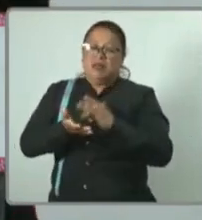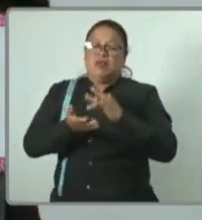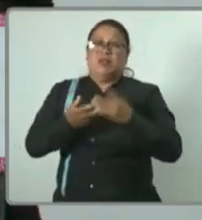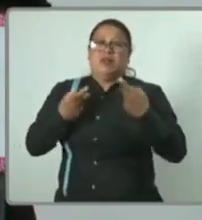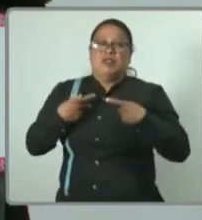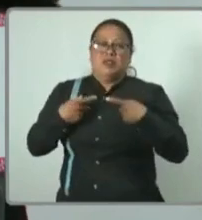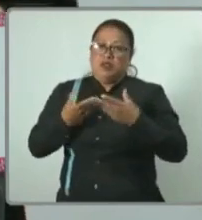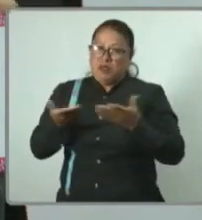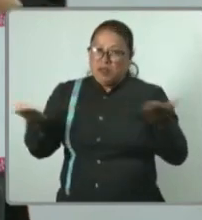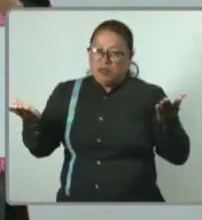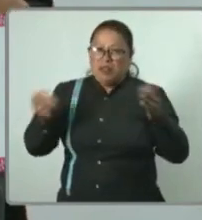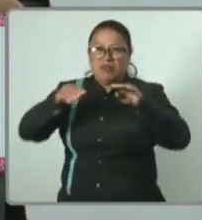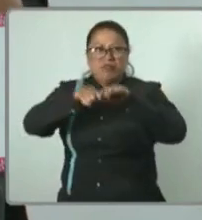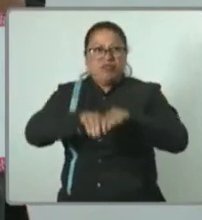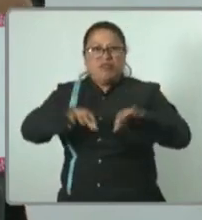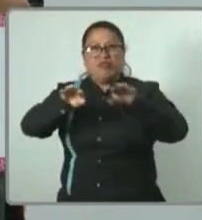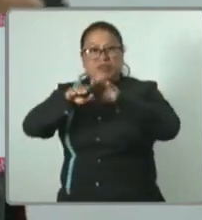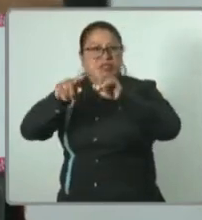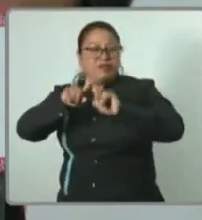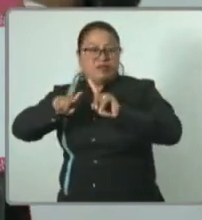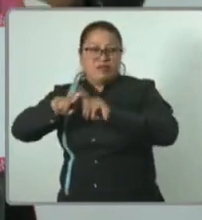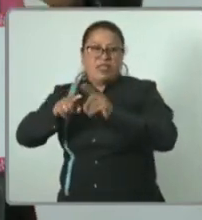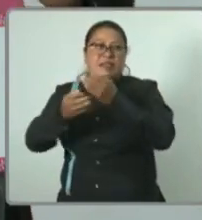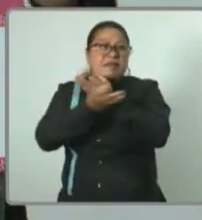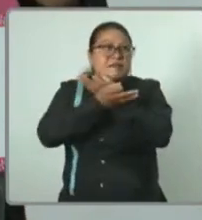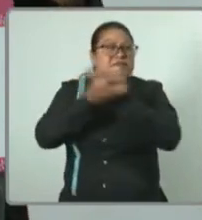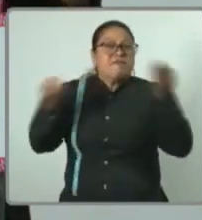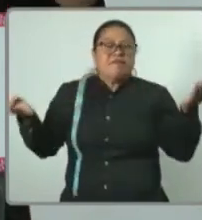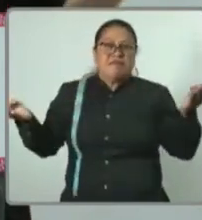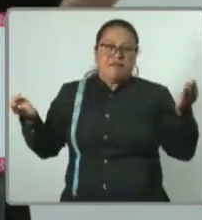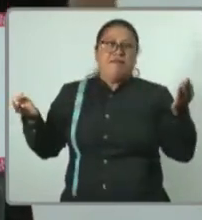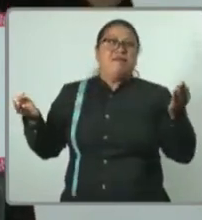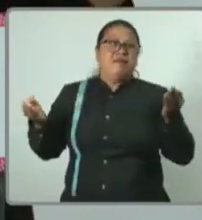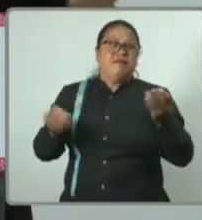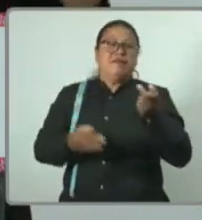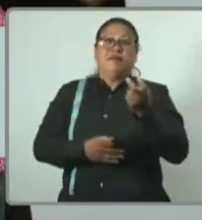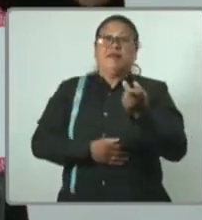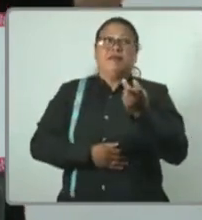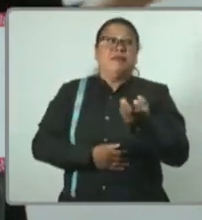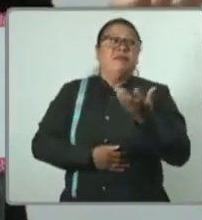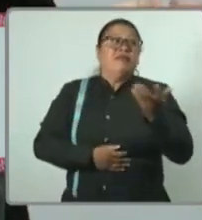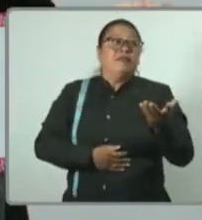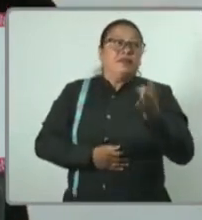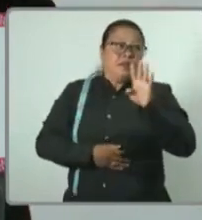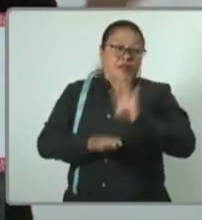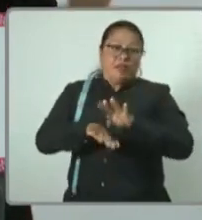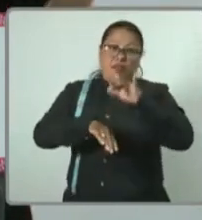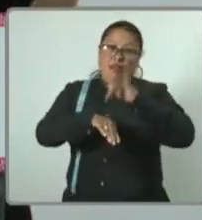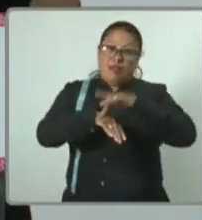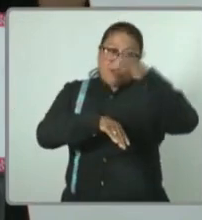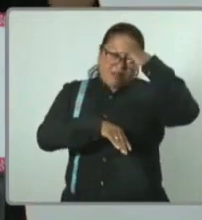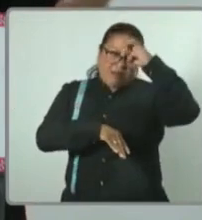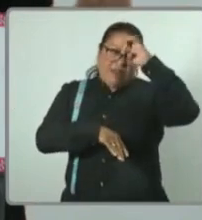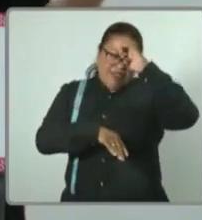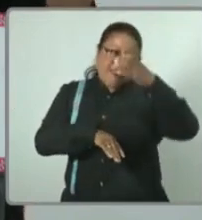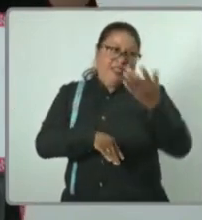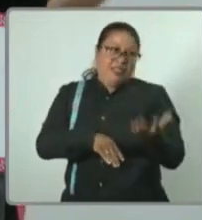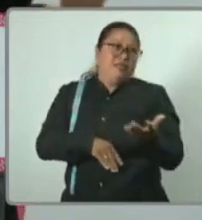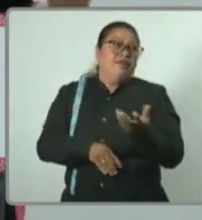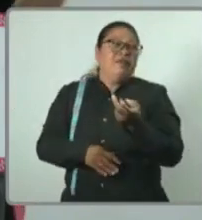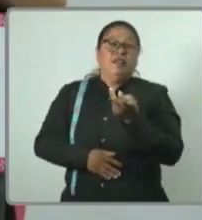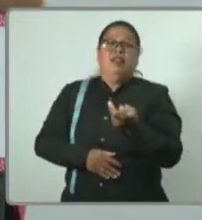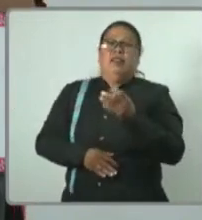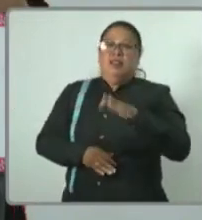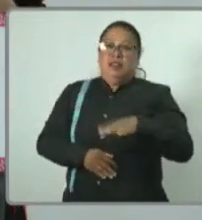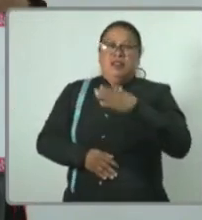Gracias por haber hecho ese mensaje y esa experiencia que tuvimos, porque como bien